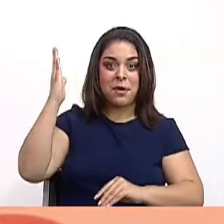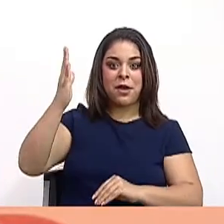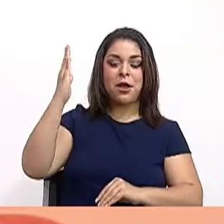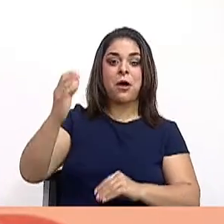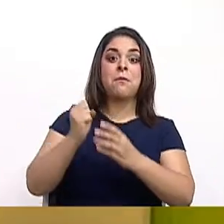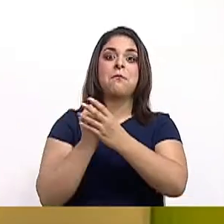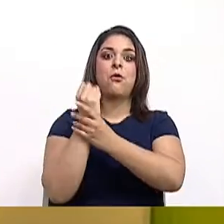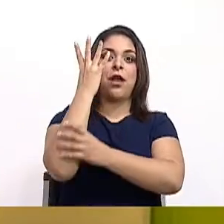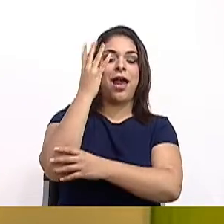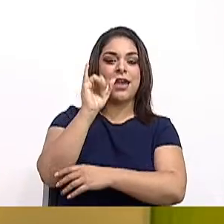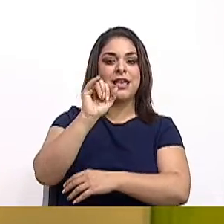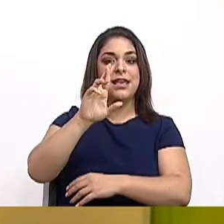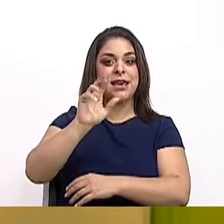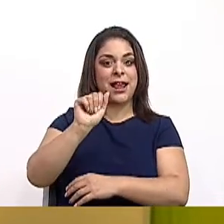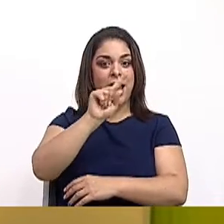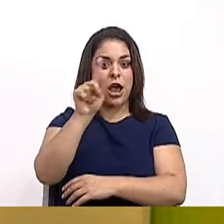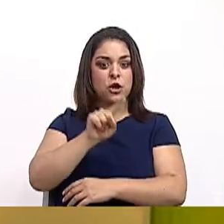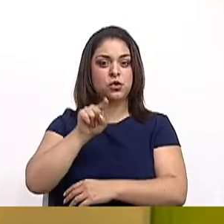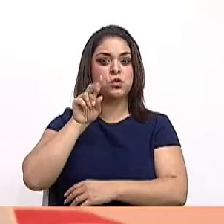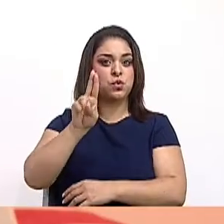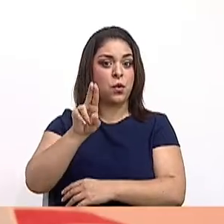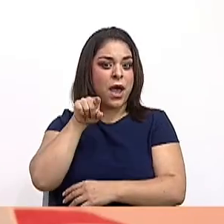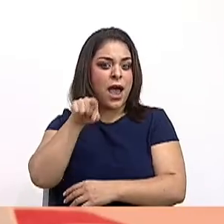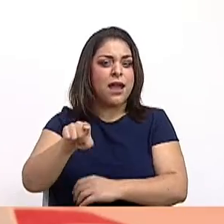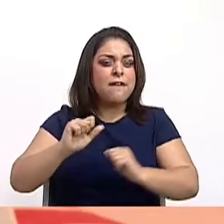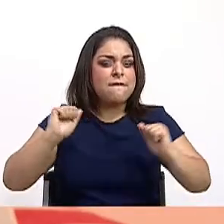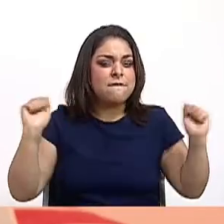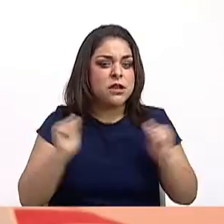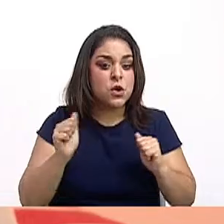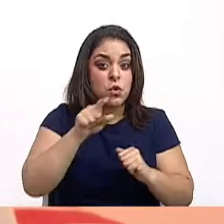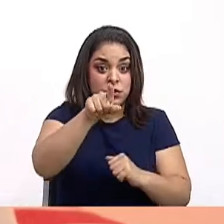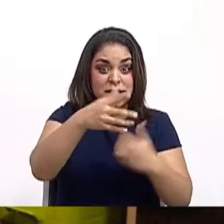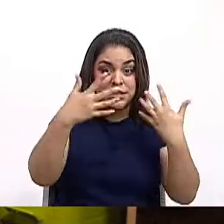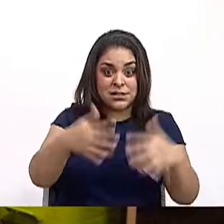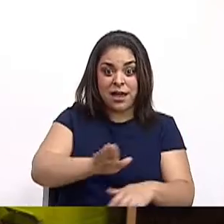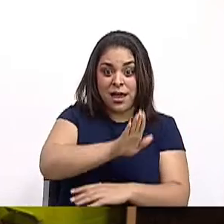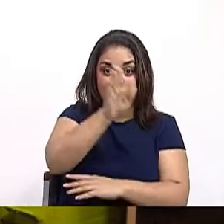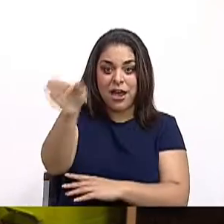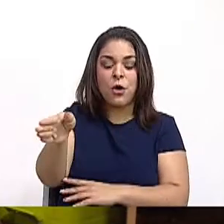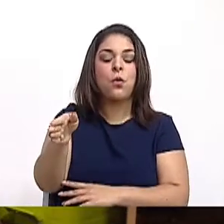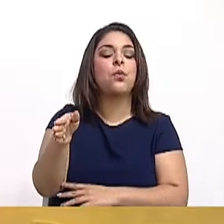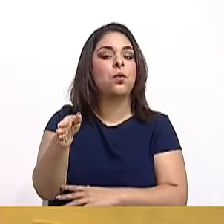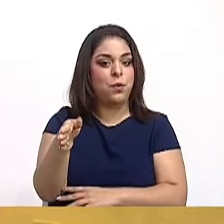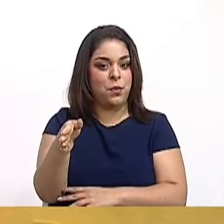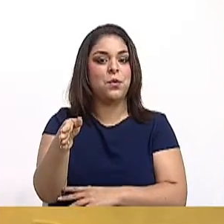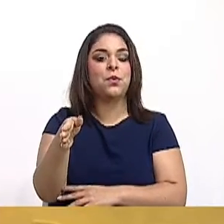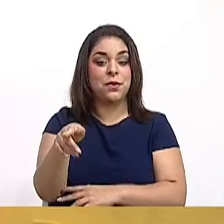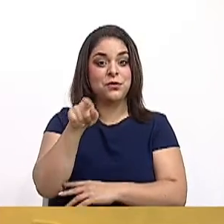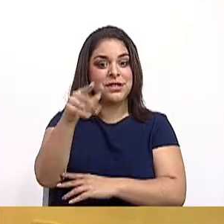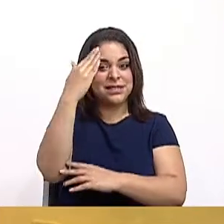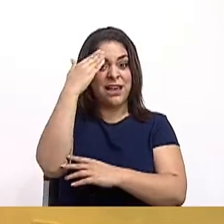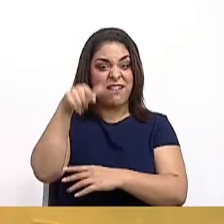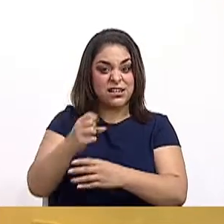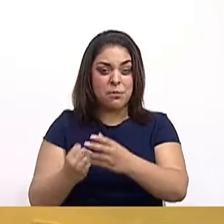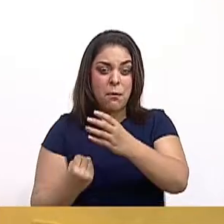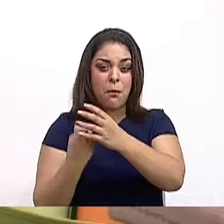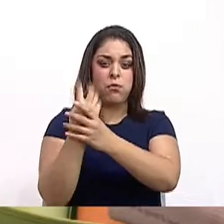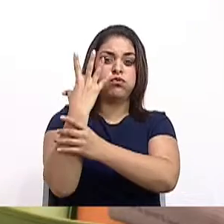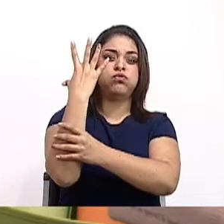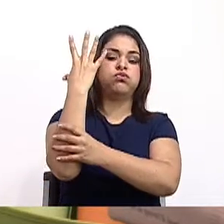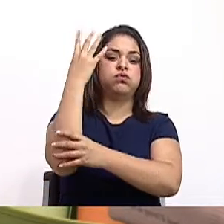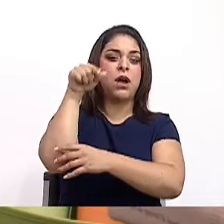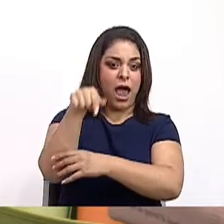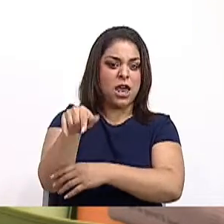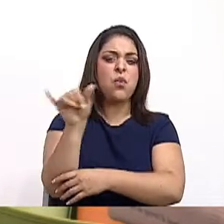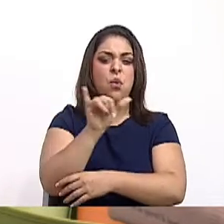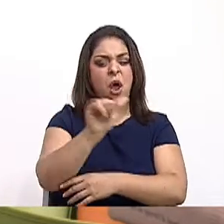¿Ustedes han ido? Qué frío se pone, ¿verdad? Bueno, pero ¿ustedes sabían que este volcán, como muchos otros que tenemos aquí en Costa Rica,